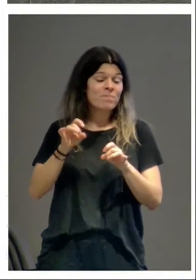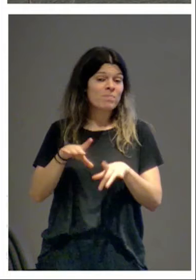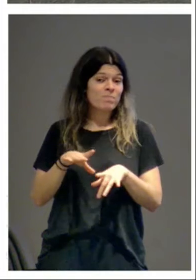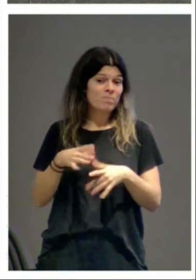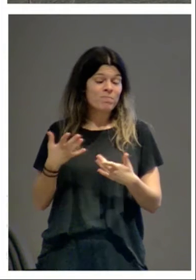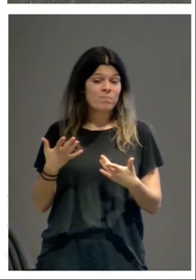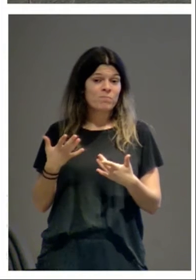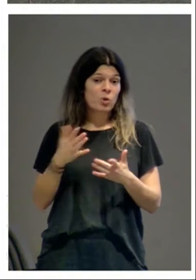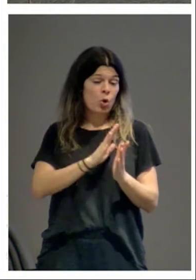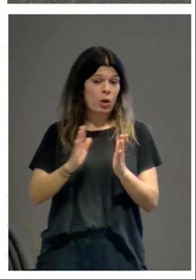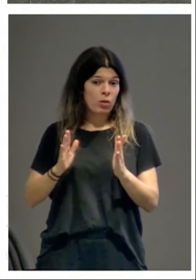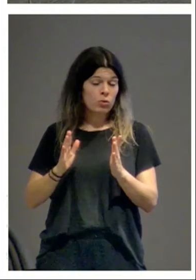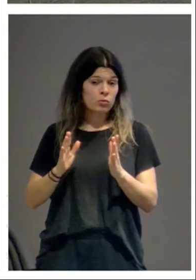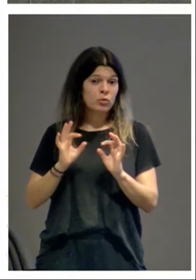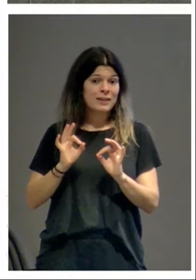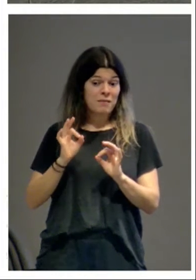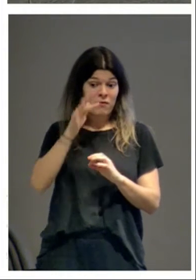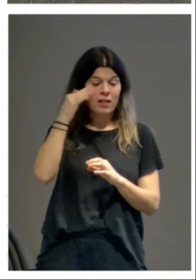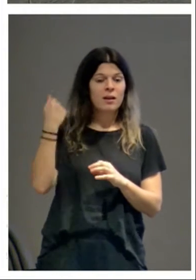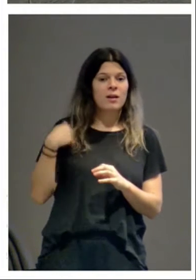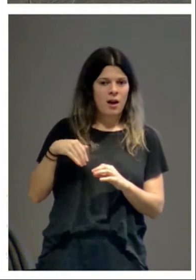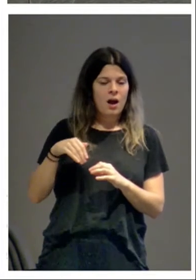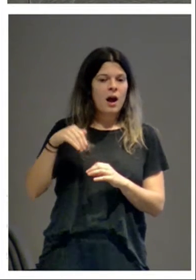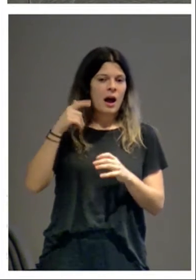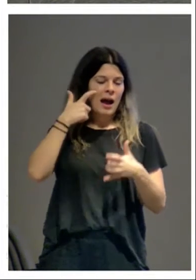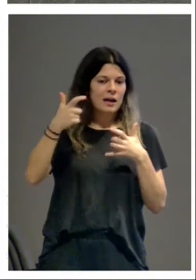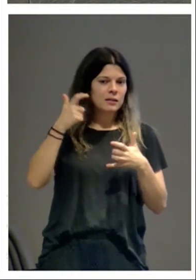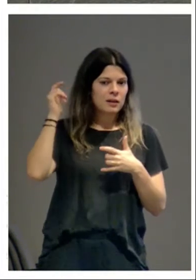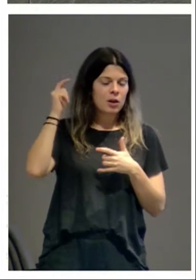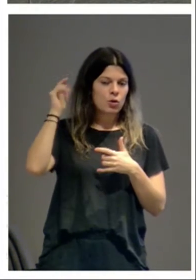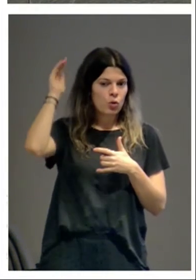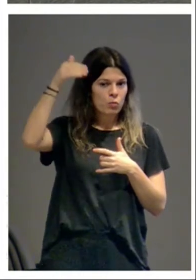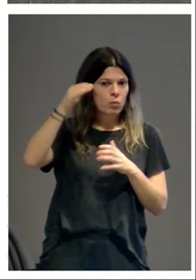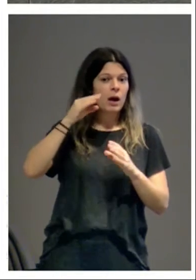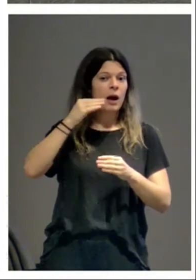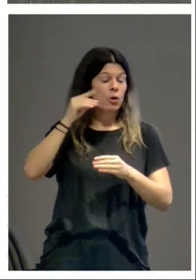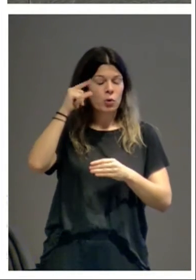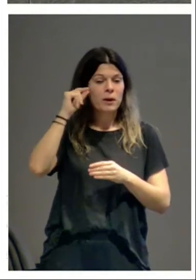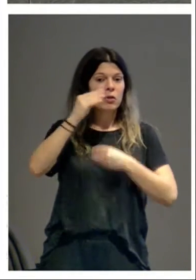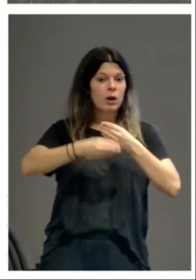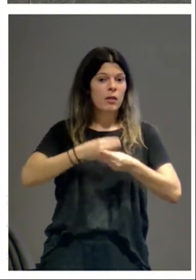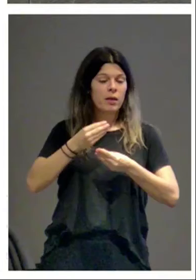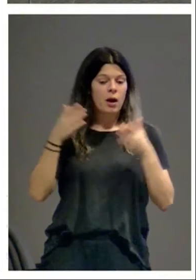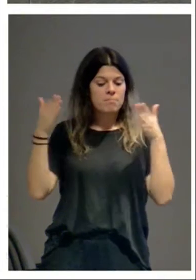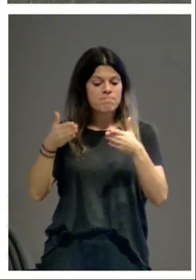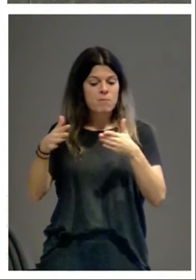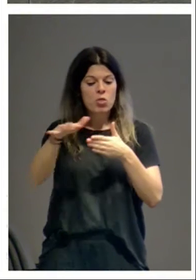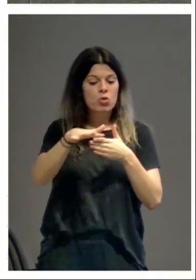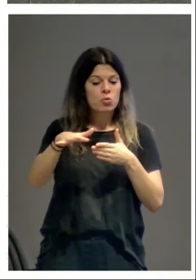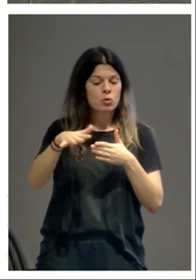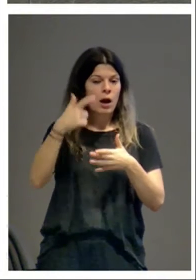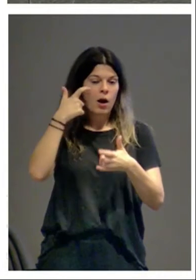En Francia se estaba haciendo una colección de arte románico centrada en lugares, en obras